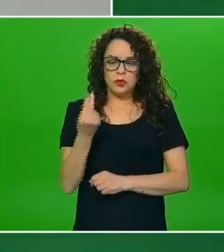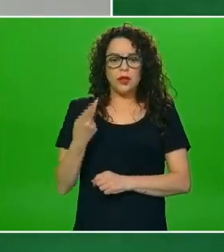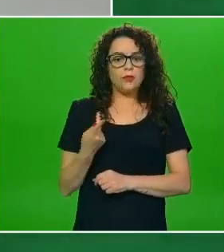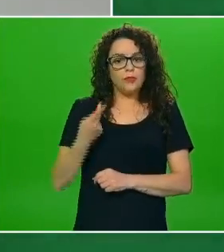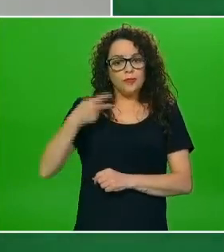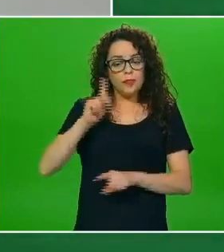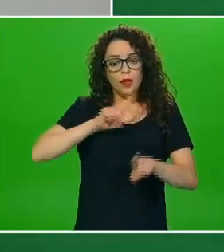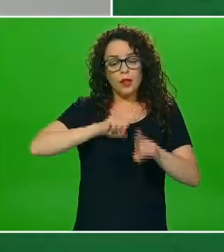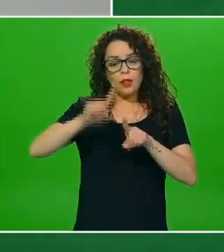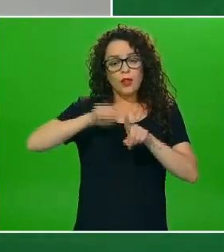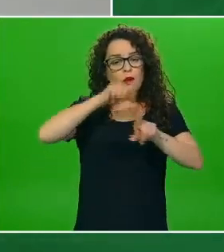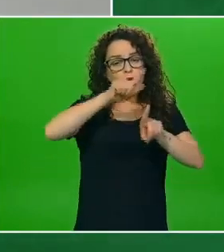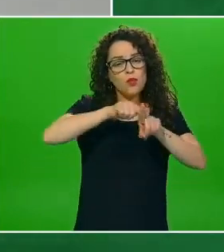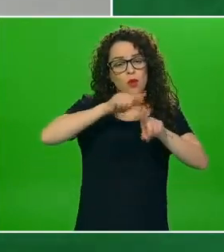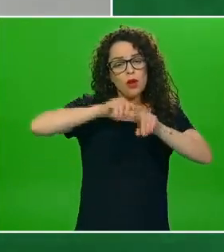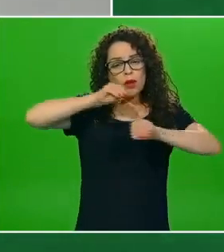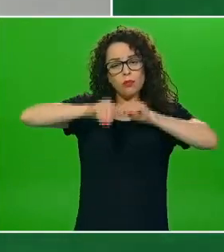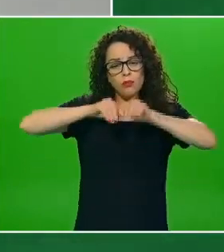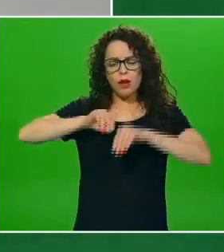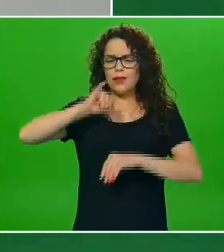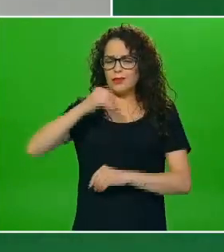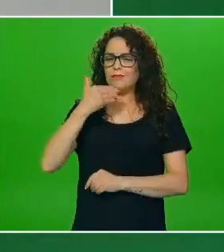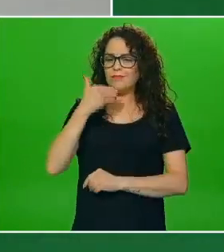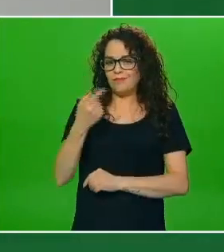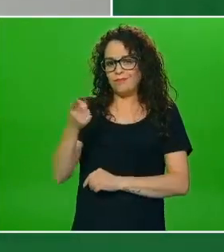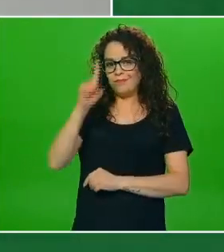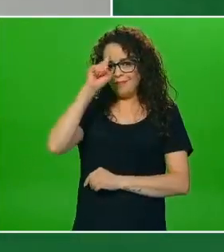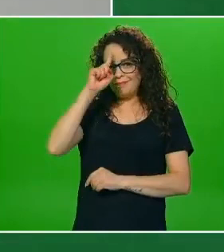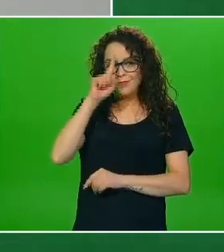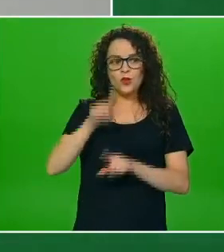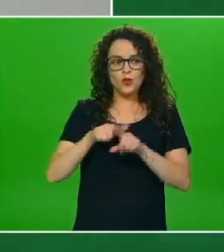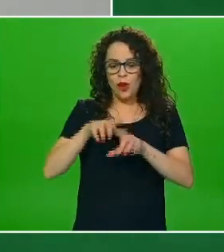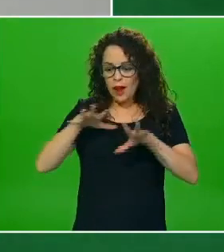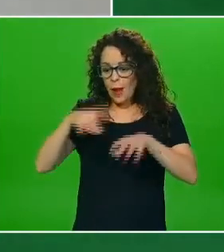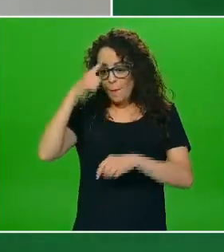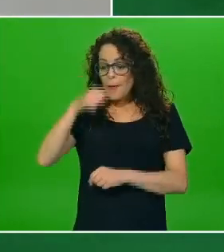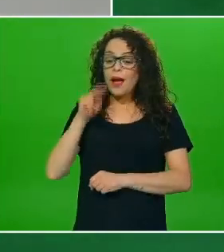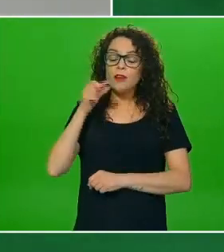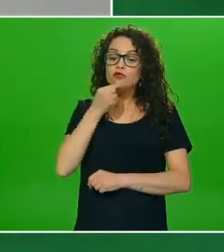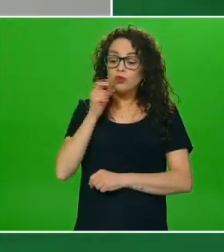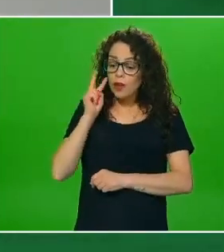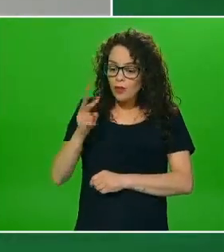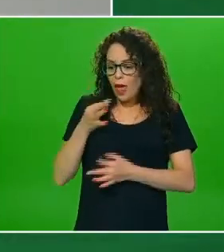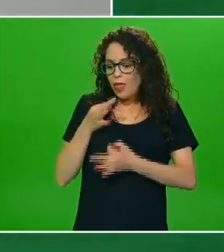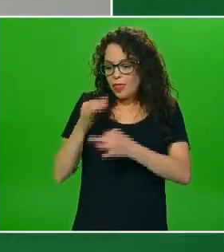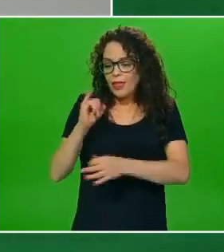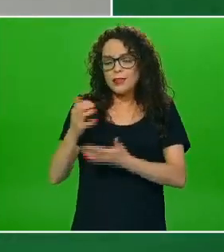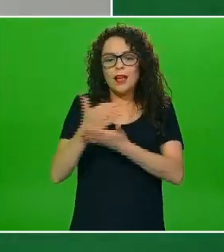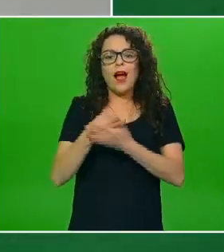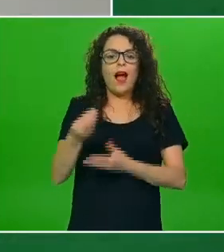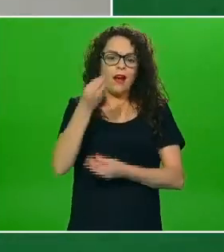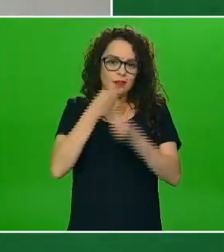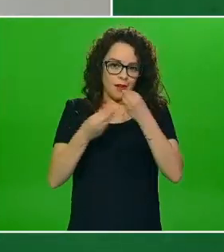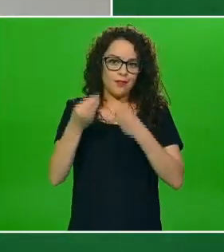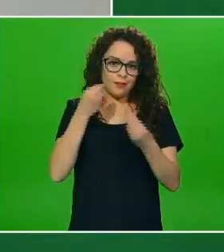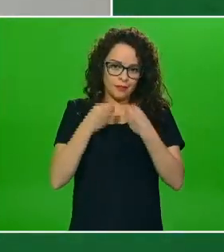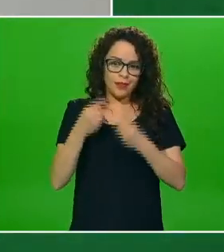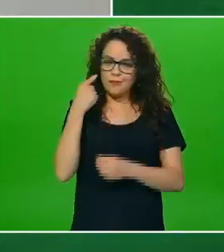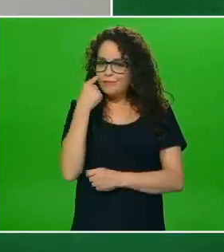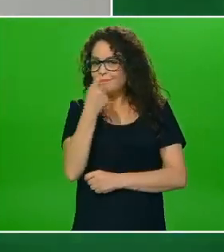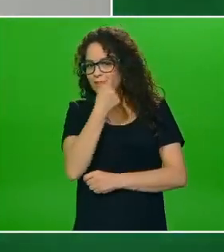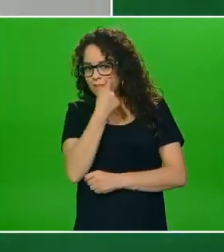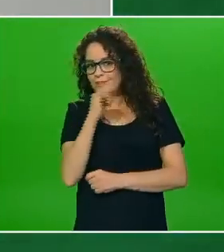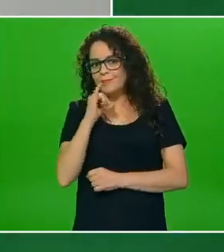de alimentos y colores es muy recomendable no solo para ser atractivos sino también para que pues ellos